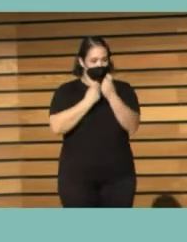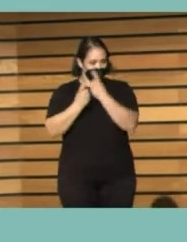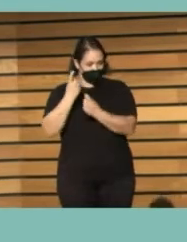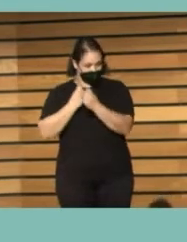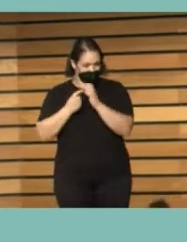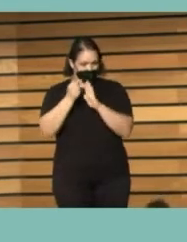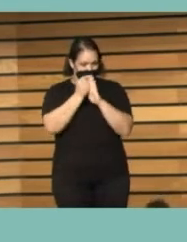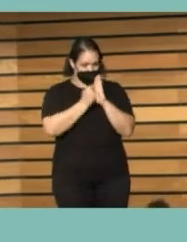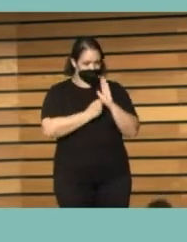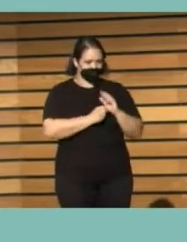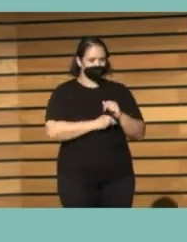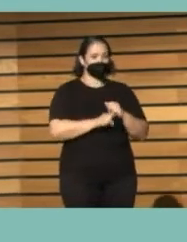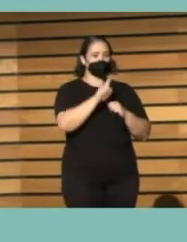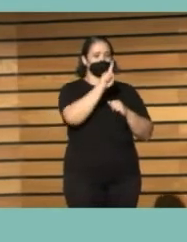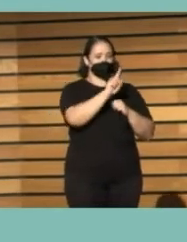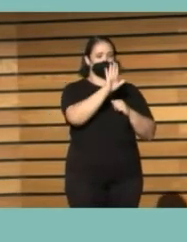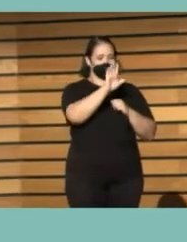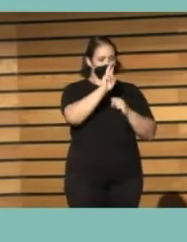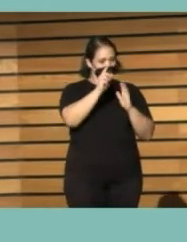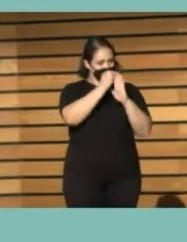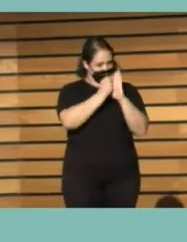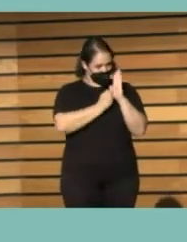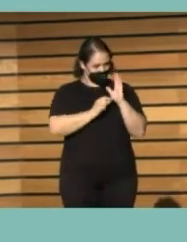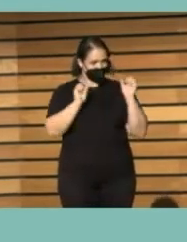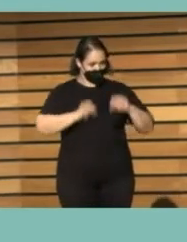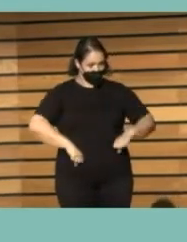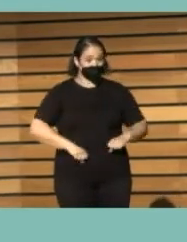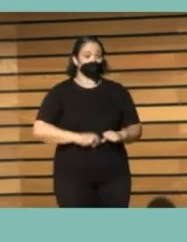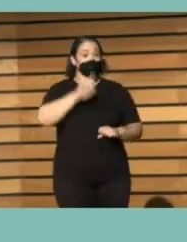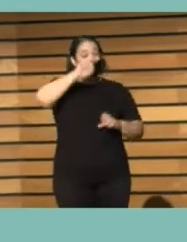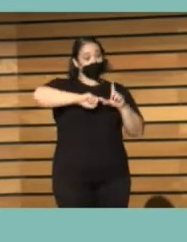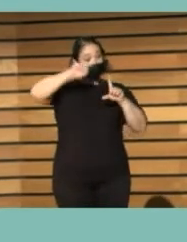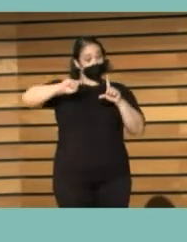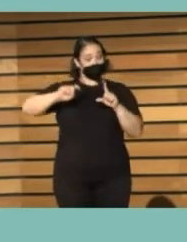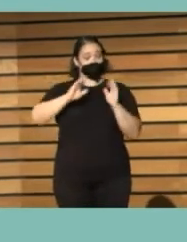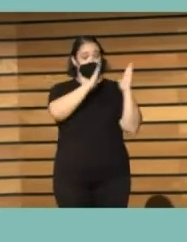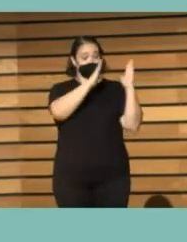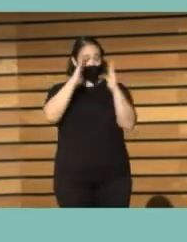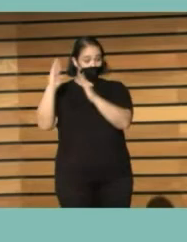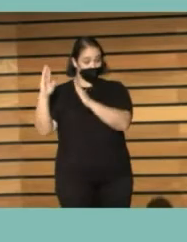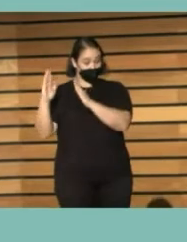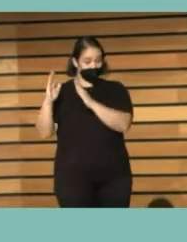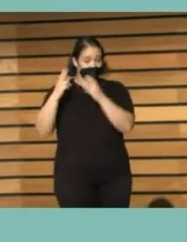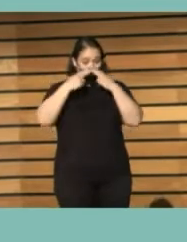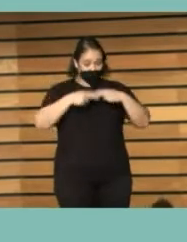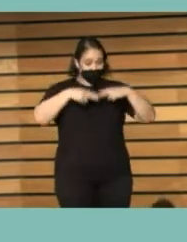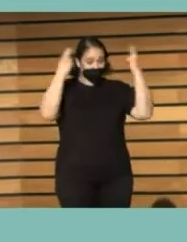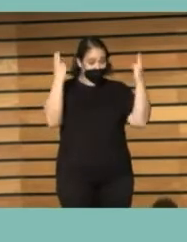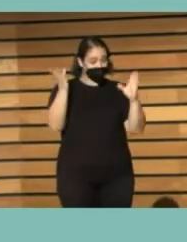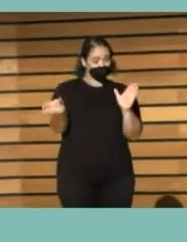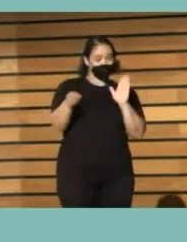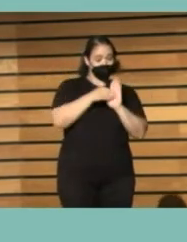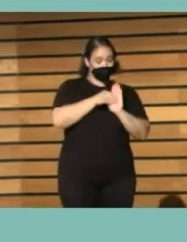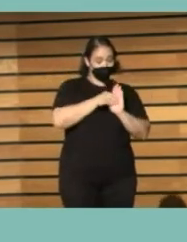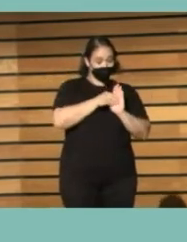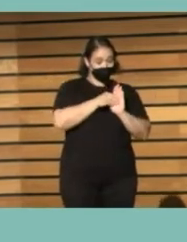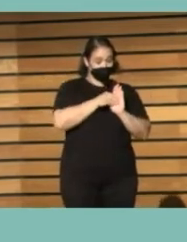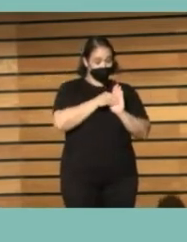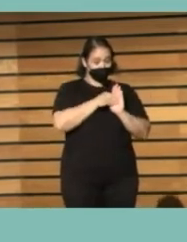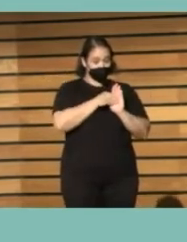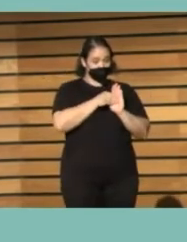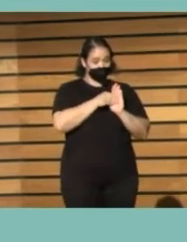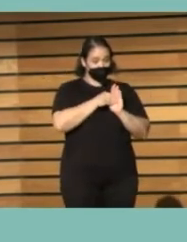Entonces, va a ser posible que la estadística de bibliotecas se recoja con los datos de bibliotecas públicas directamente de los aportados